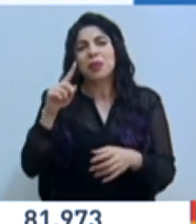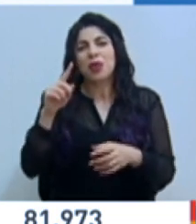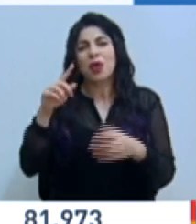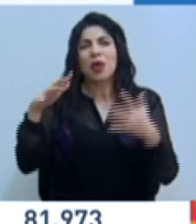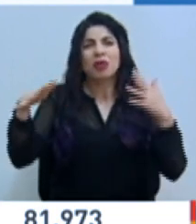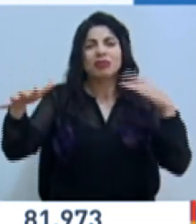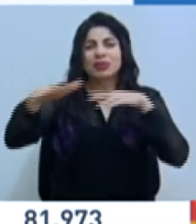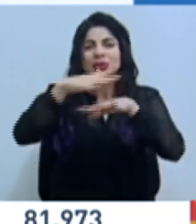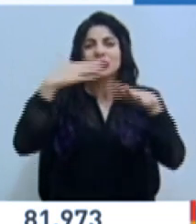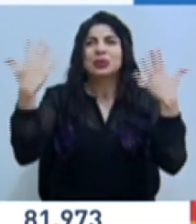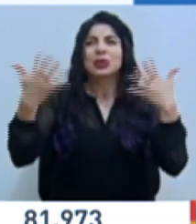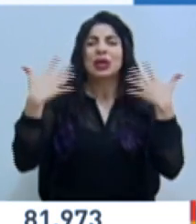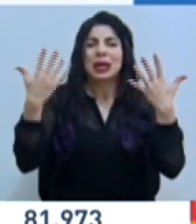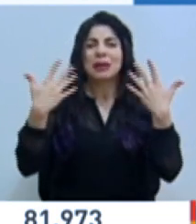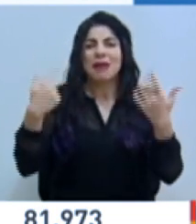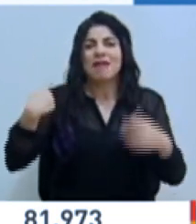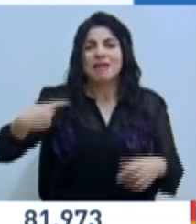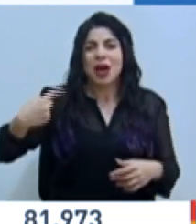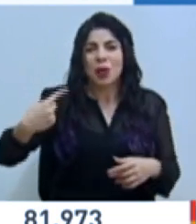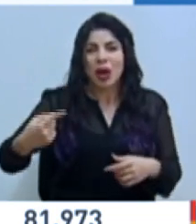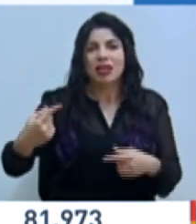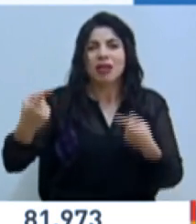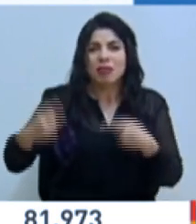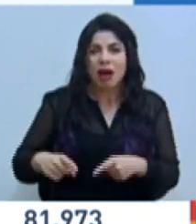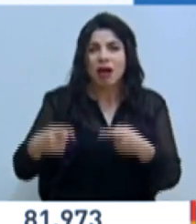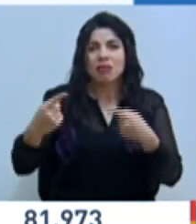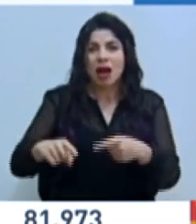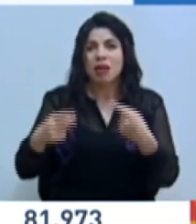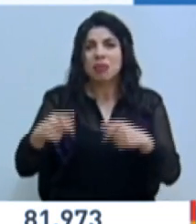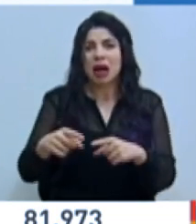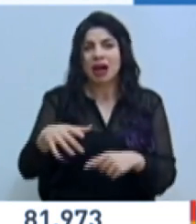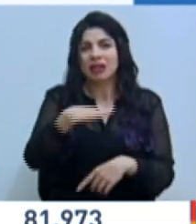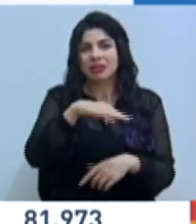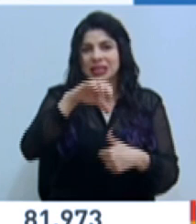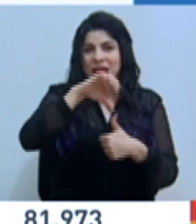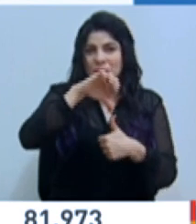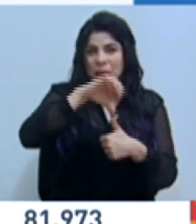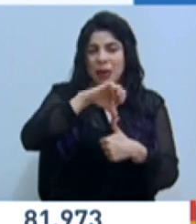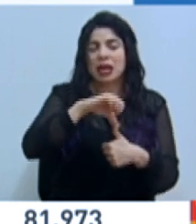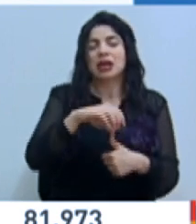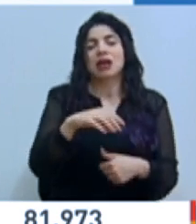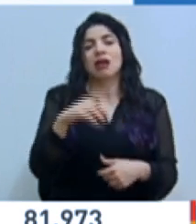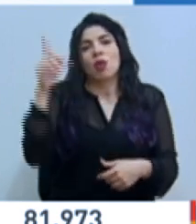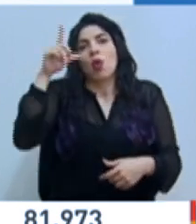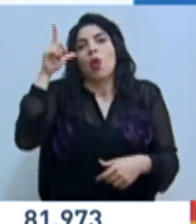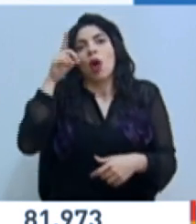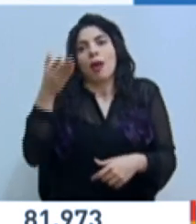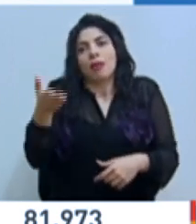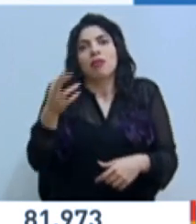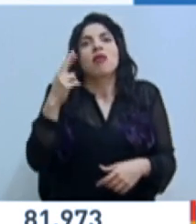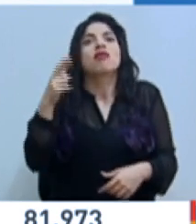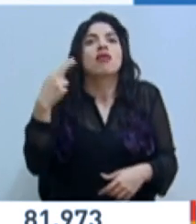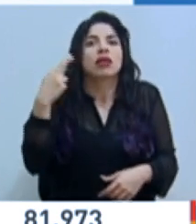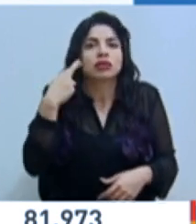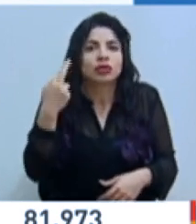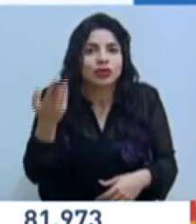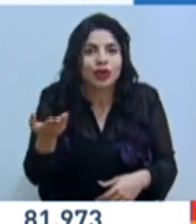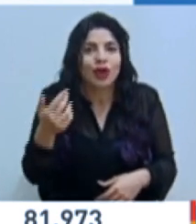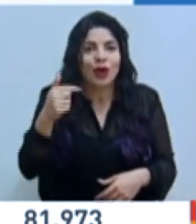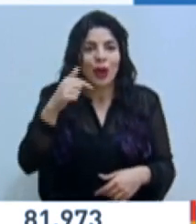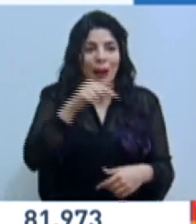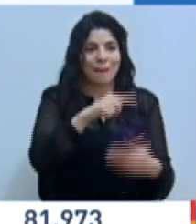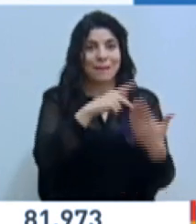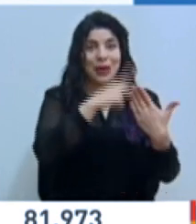tropicales frecuentes que nos están acechando a Centroamérica. Y obviamente es una razón más por la cual este